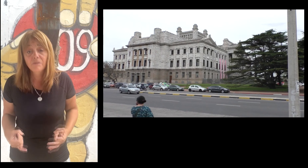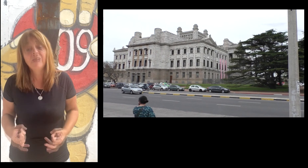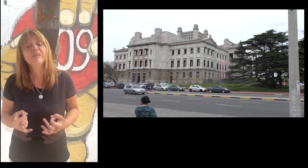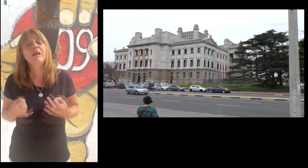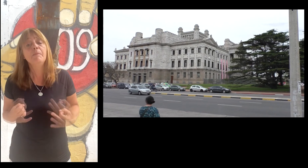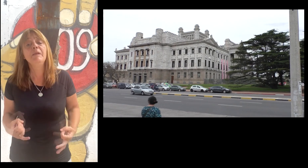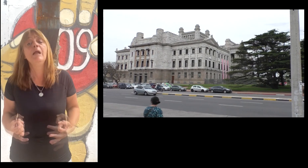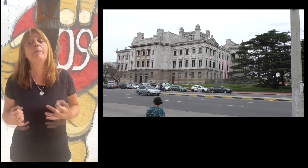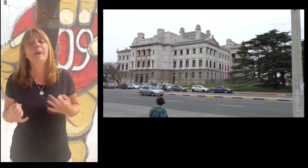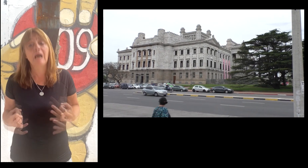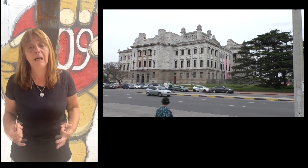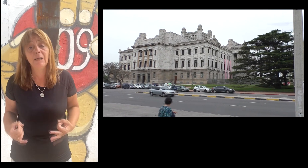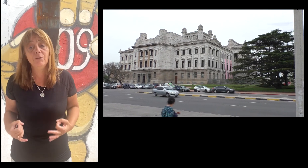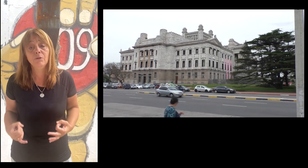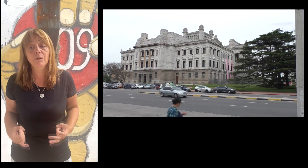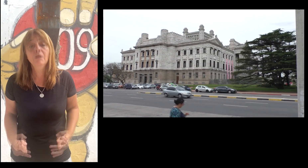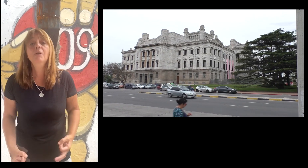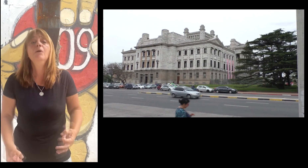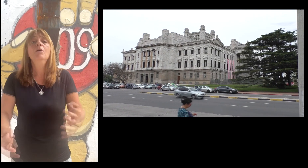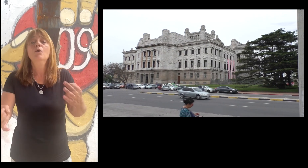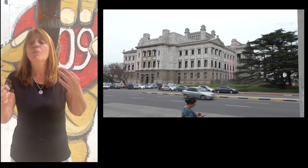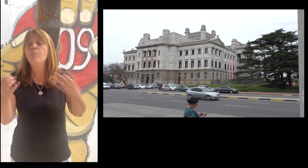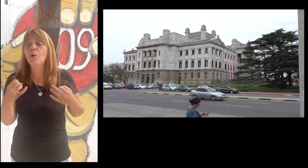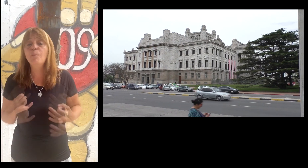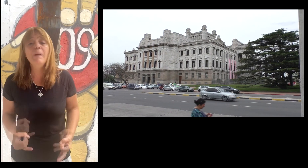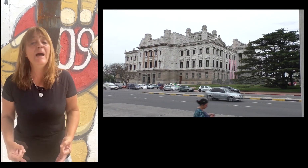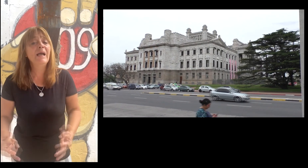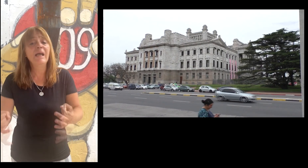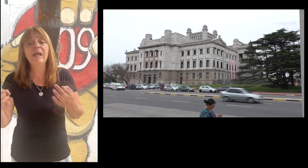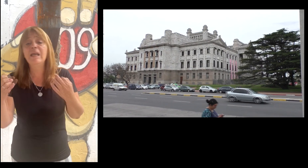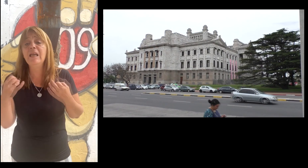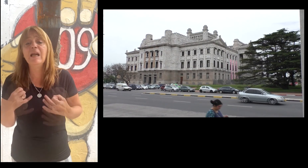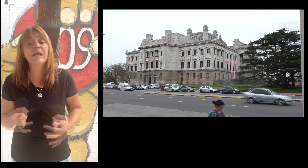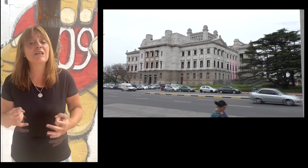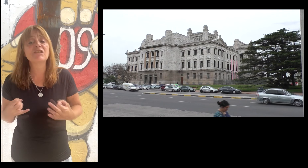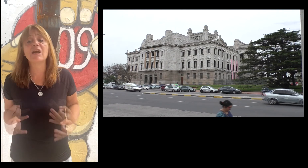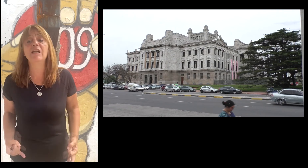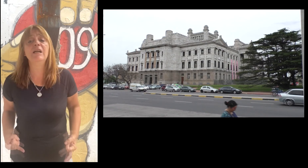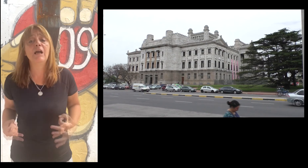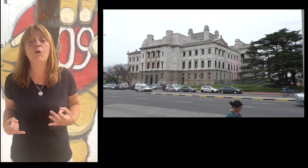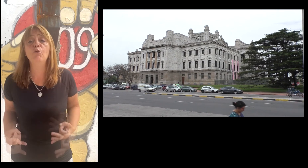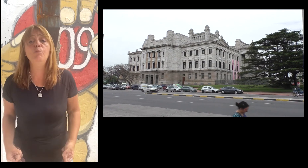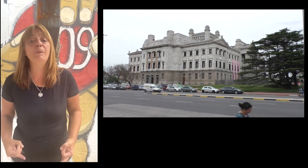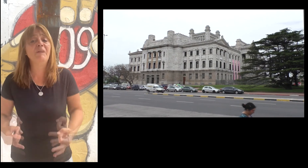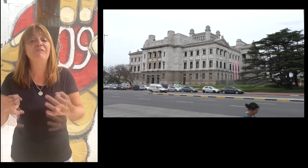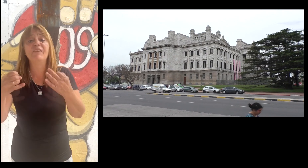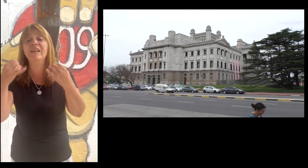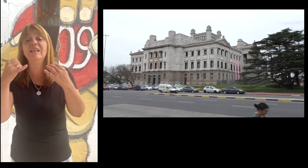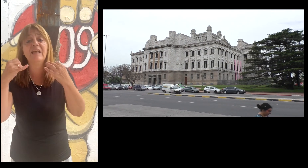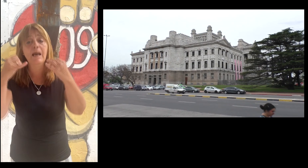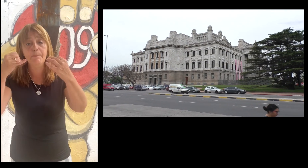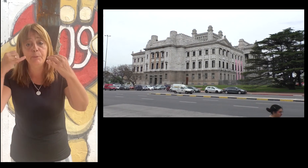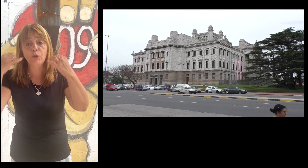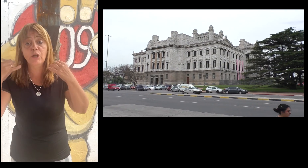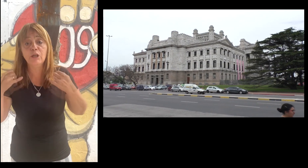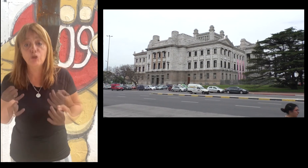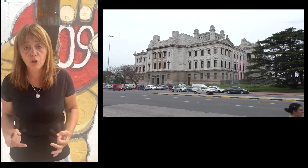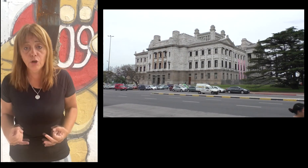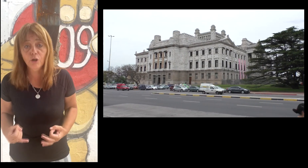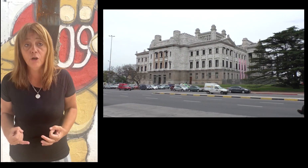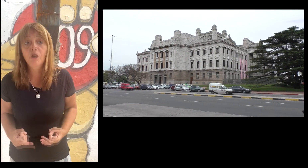cualquier cosa. Y nos van a encontrar fuertes y juntos, pensando estrategias de salida,